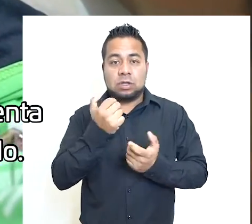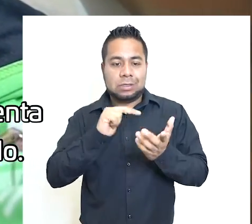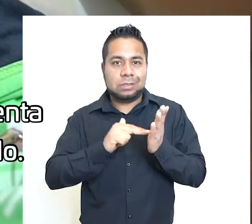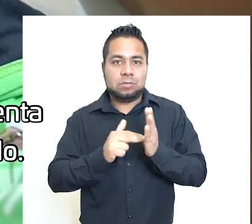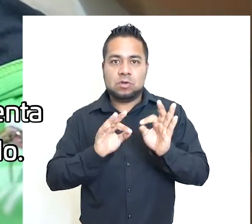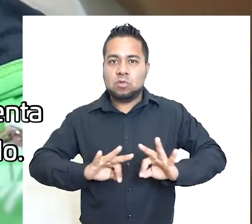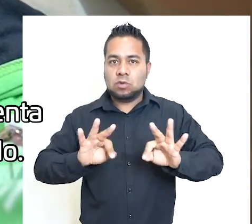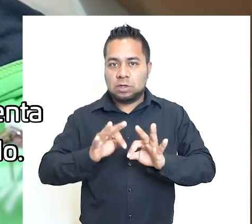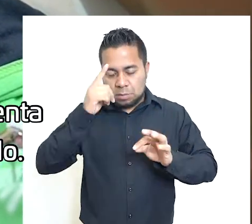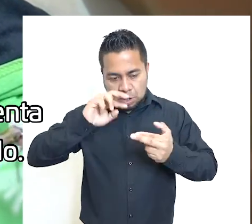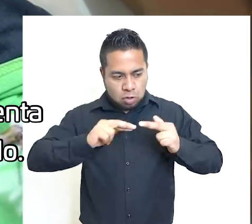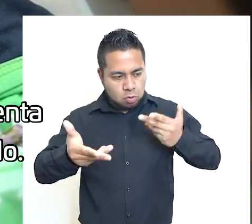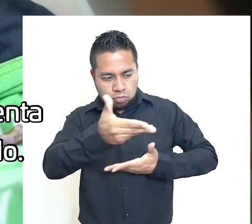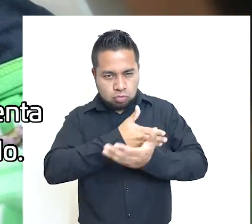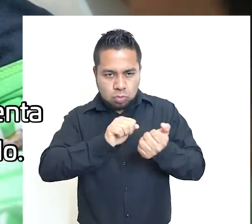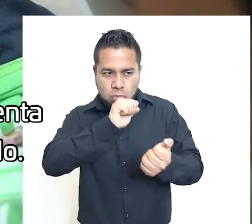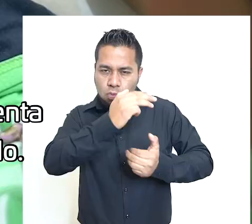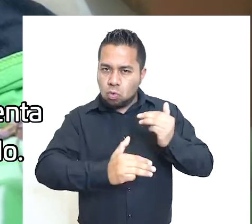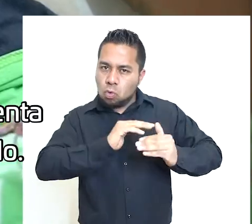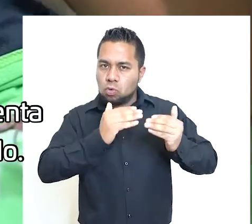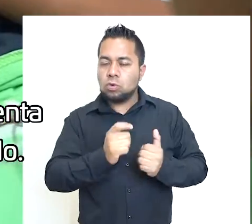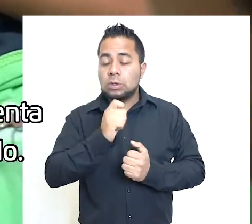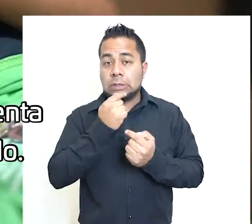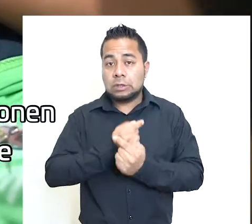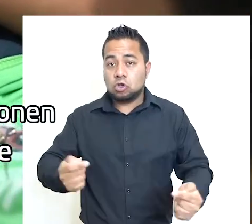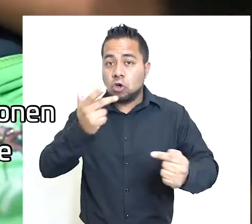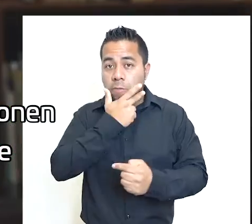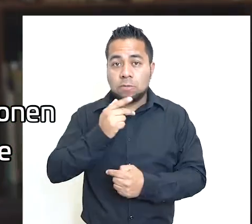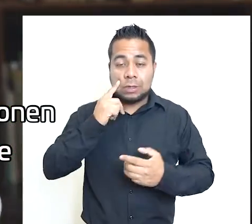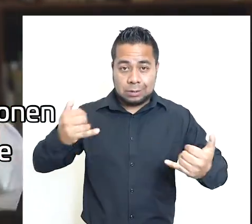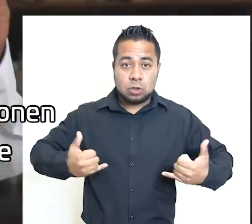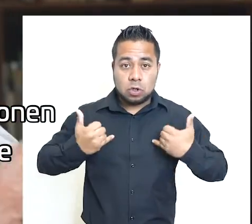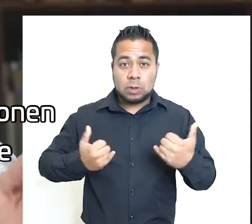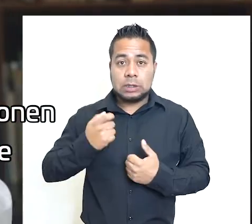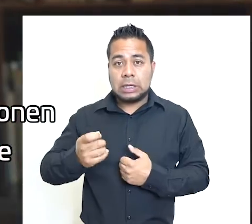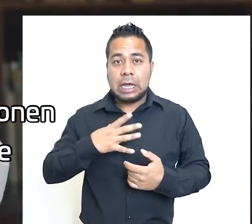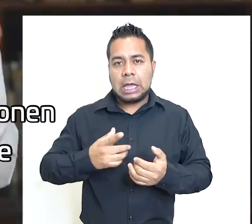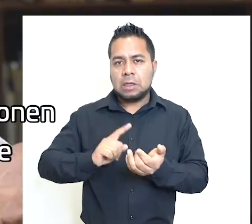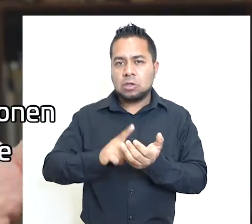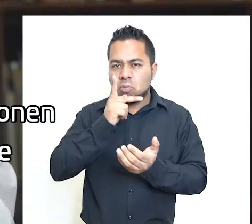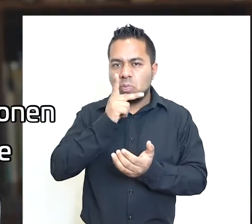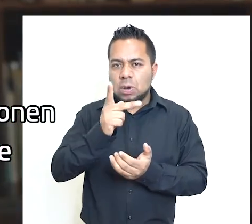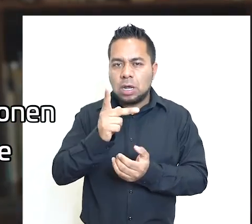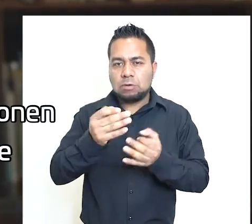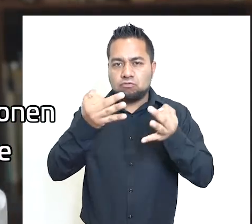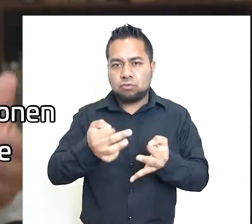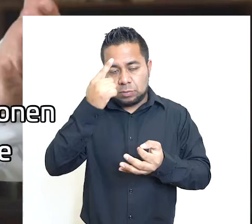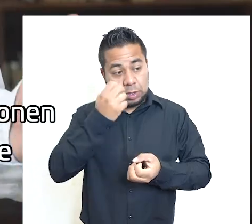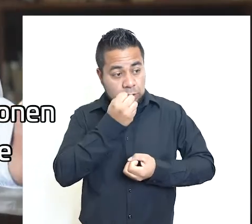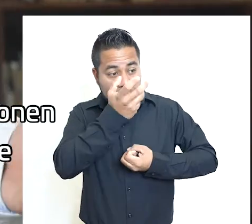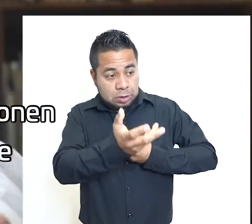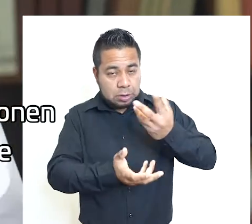es una gran herramienta para construir relaciones y conocer el mundo. Cuando las niñas y los niños y los jóvenes disponen de las palabras